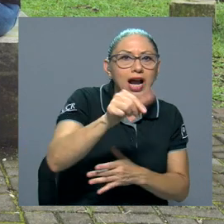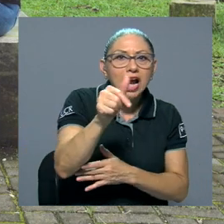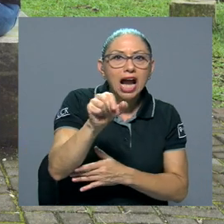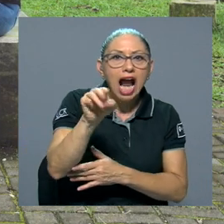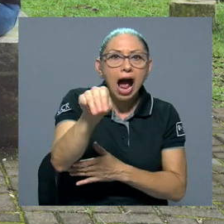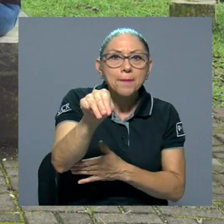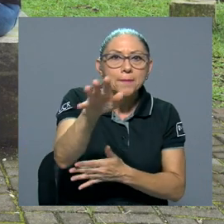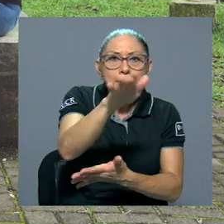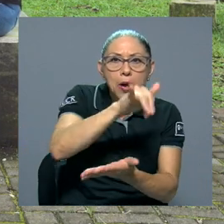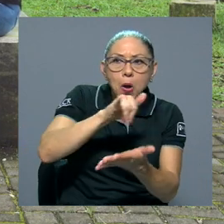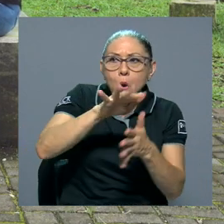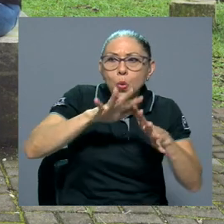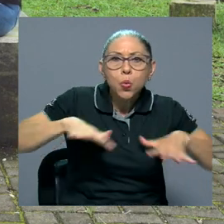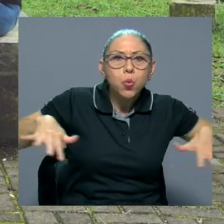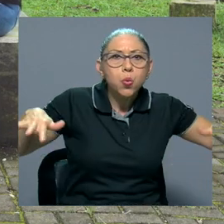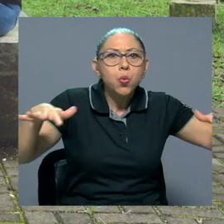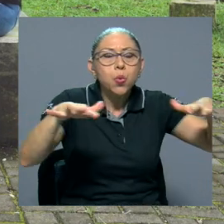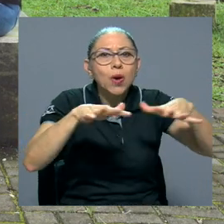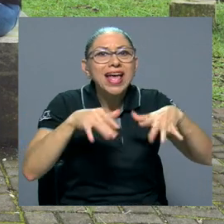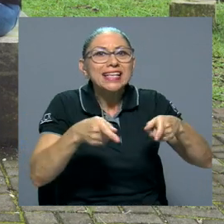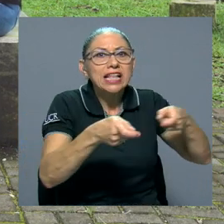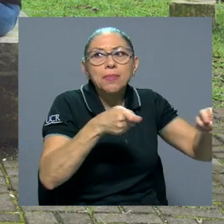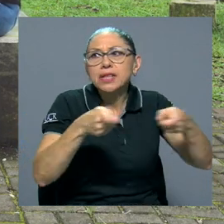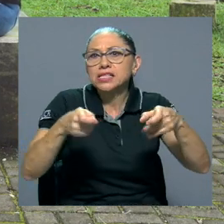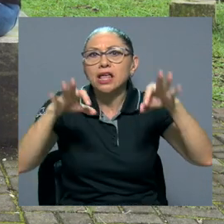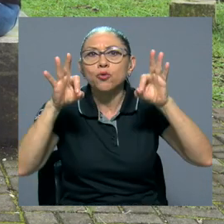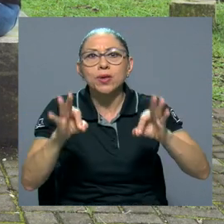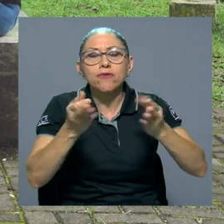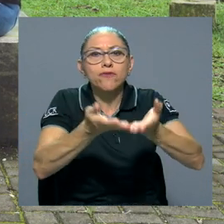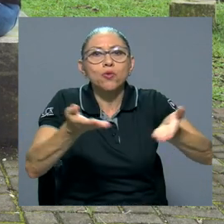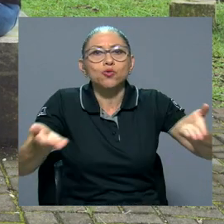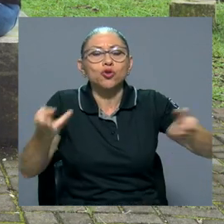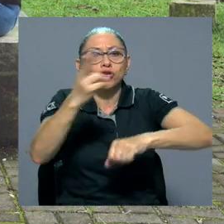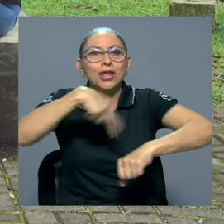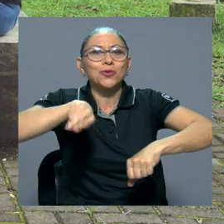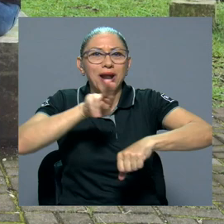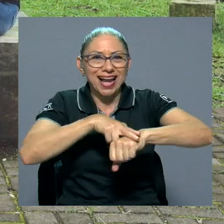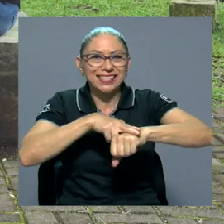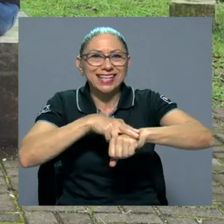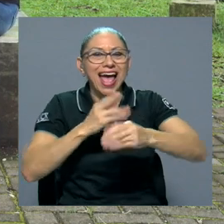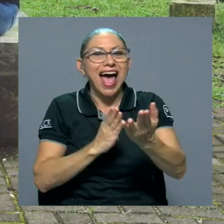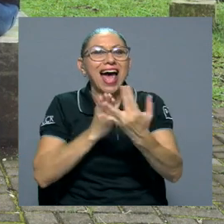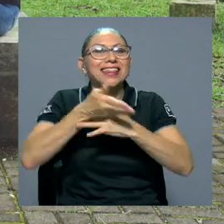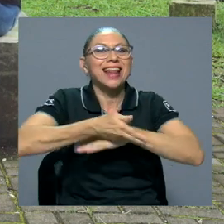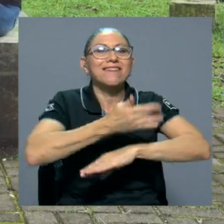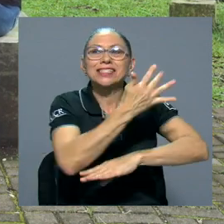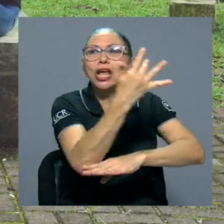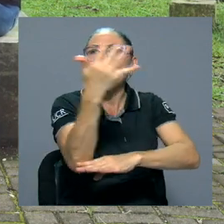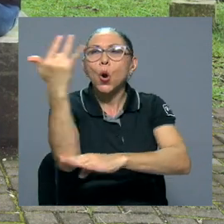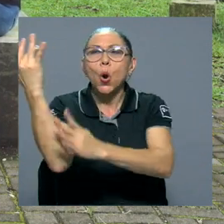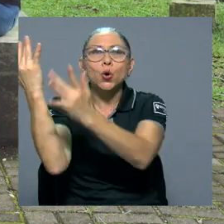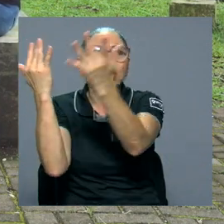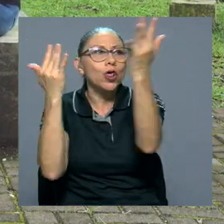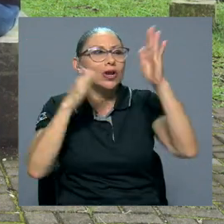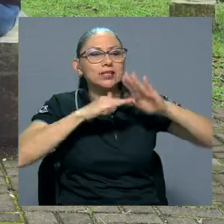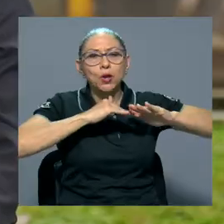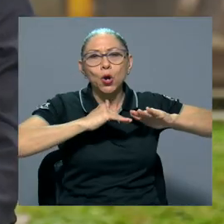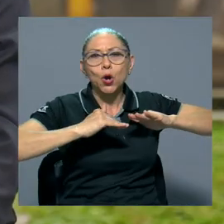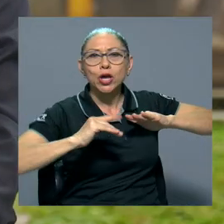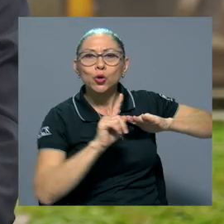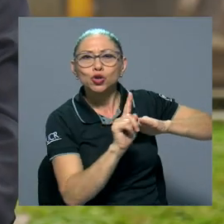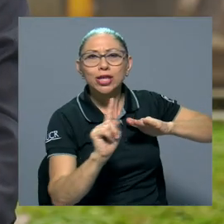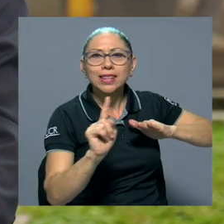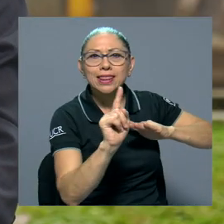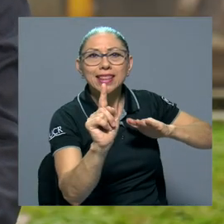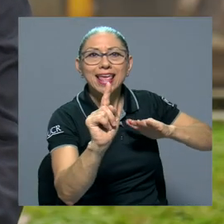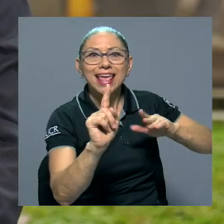administrar sus recursos naturales de alguna manera como un espacio de concertación por medio de los corredores biológicos interurbanos. Esta es la